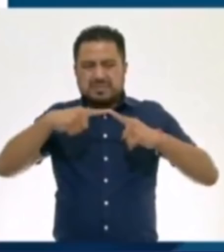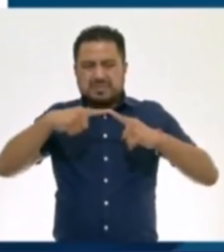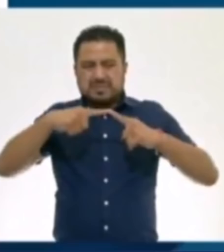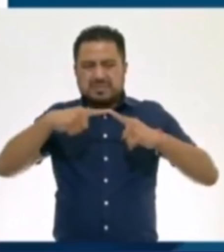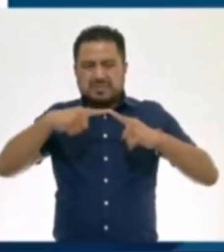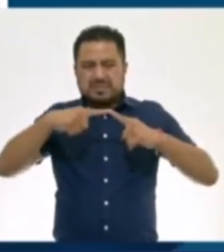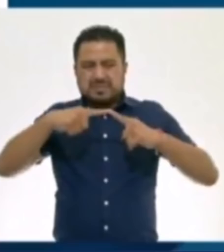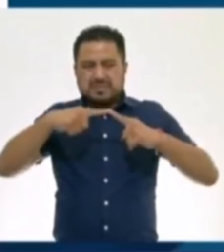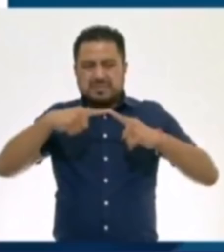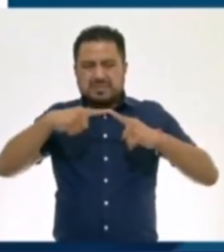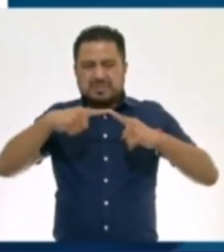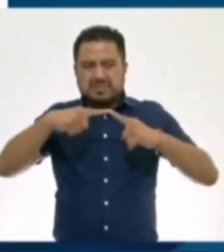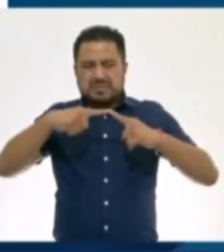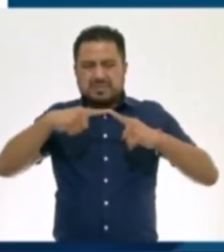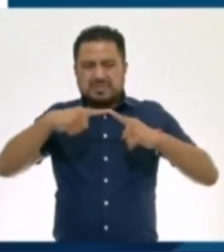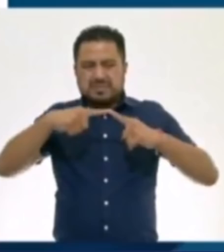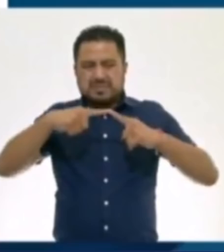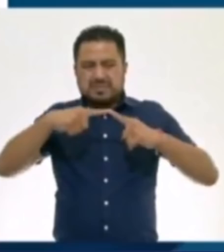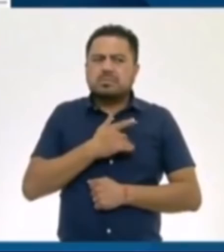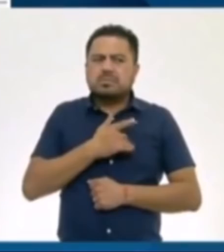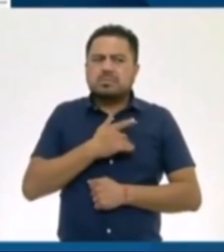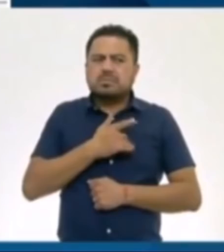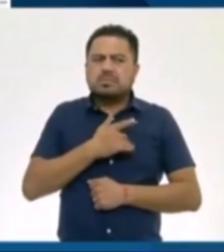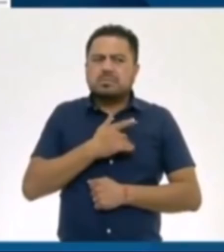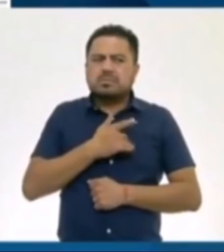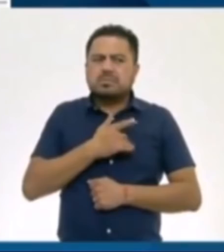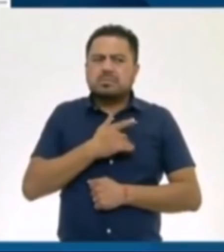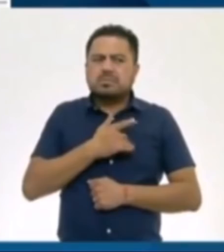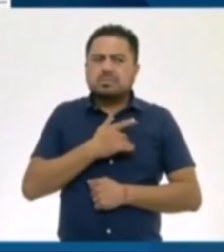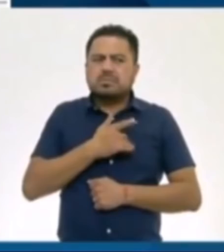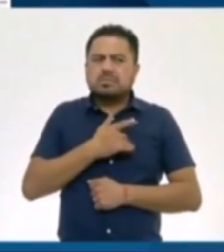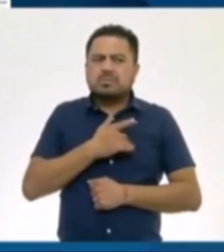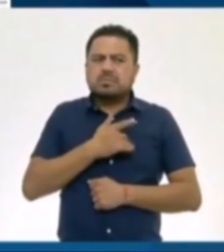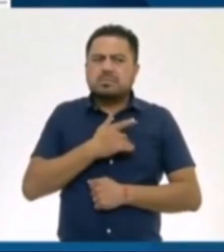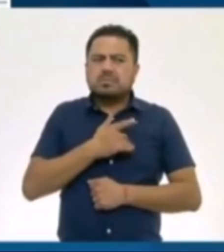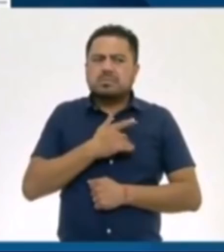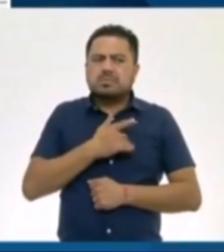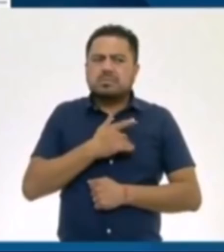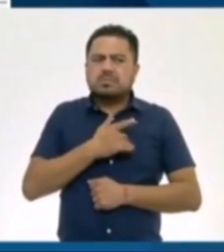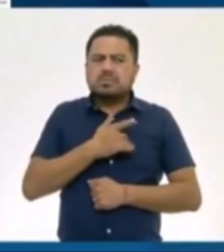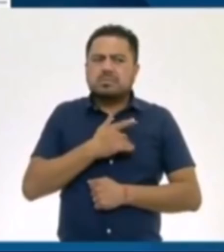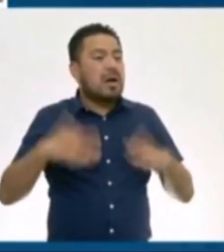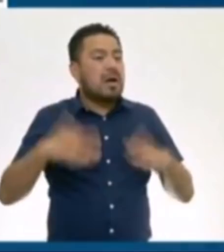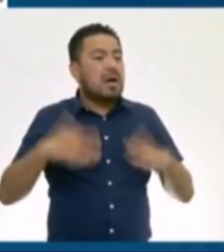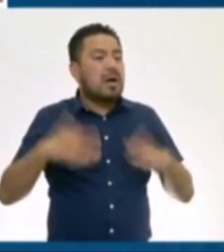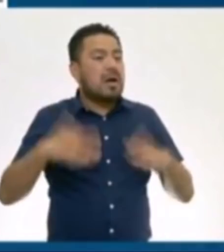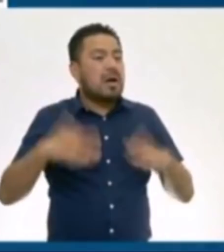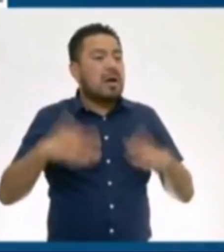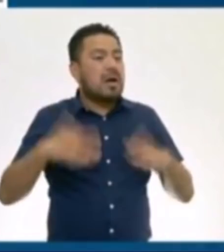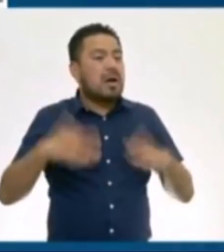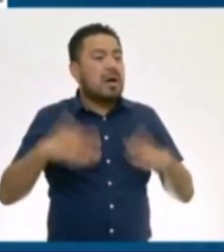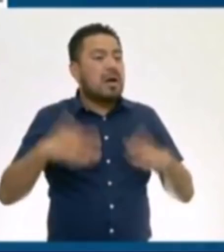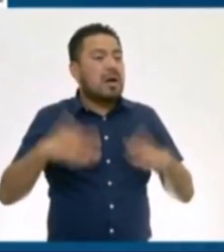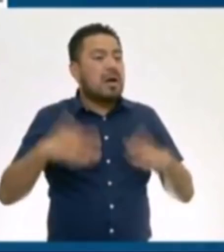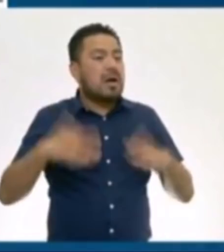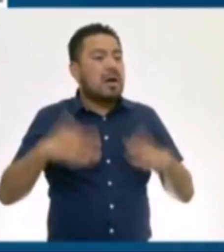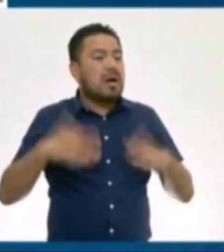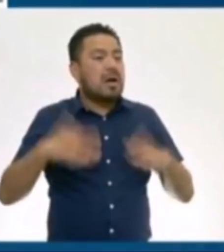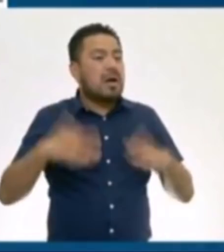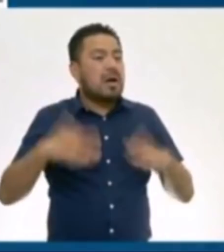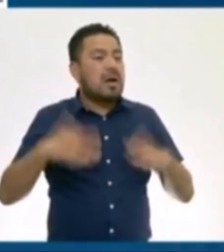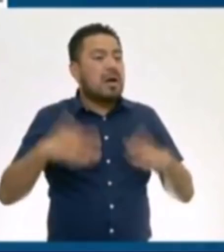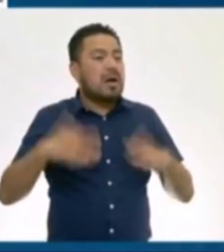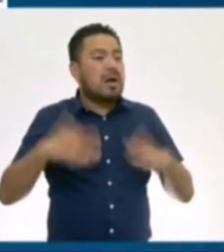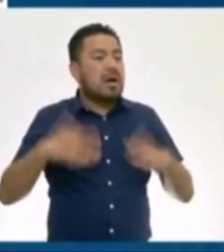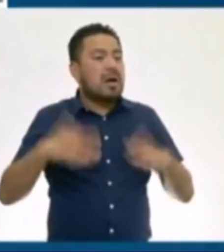tenemos ángulos agudos, obtusos y rectos. En este diseño podemos ver ángulos rectos y agudos. En el que sigue hay ángulos